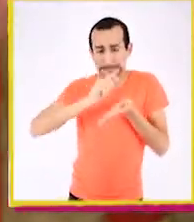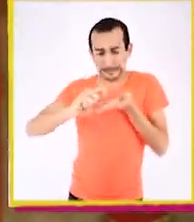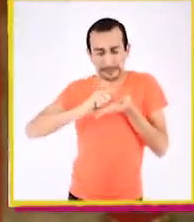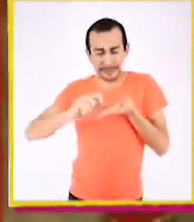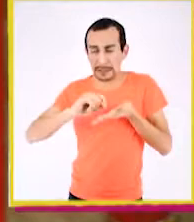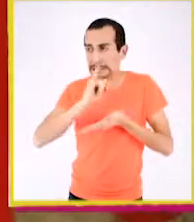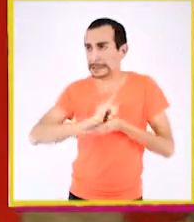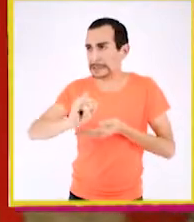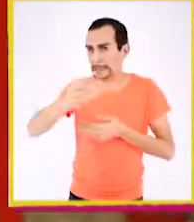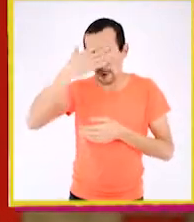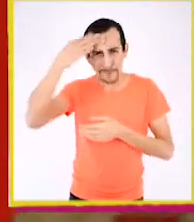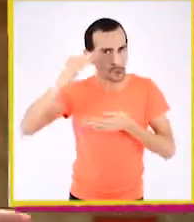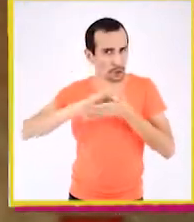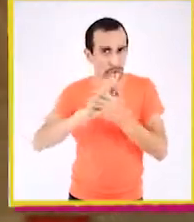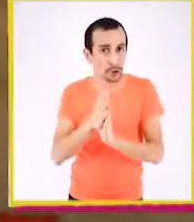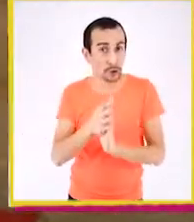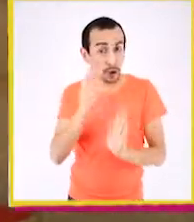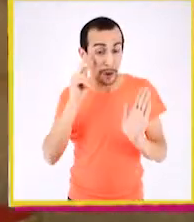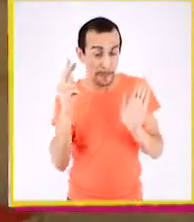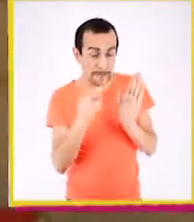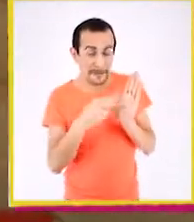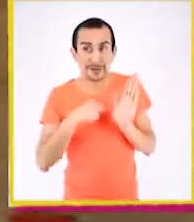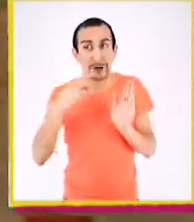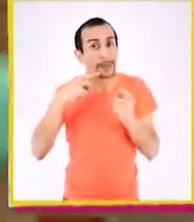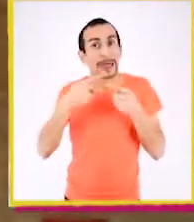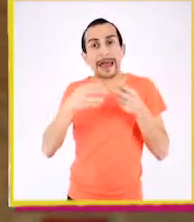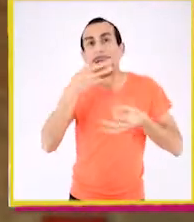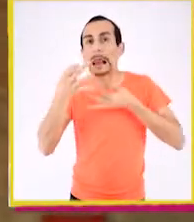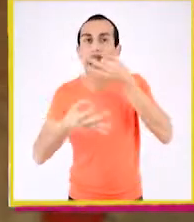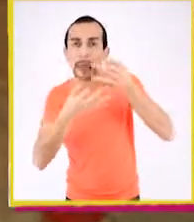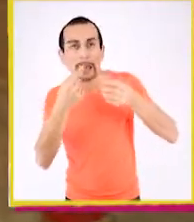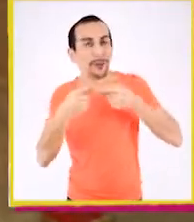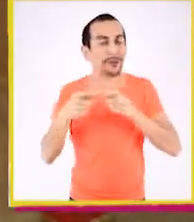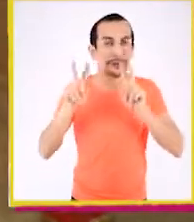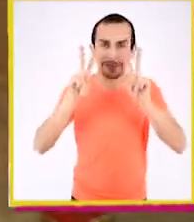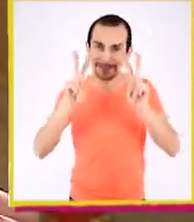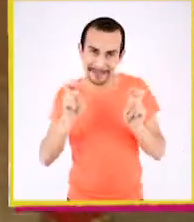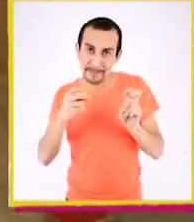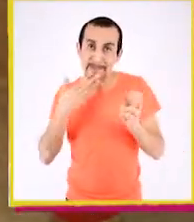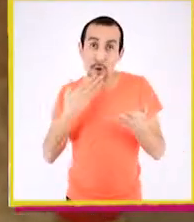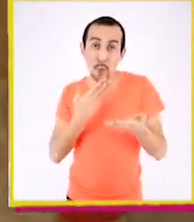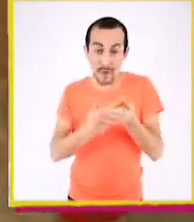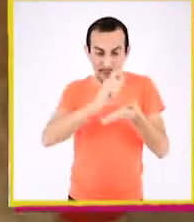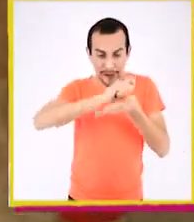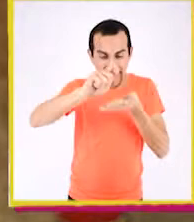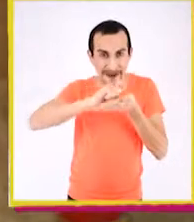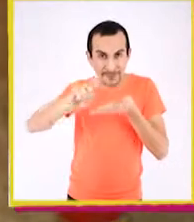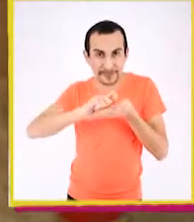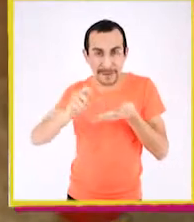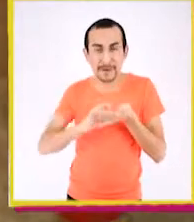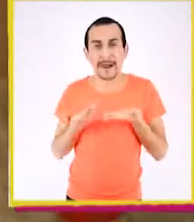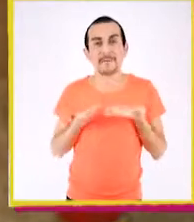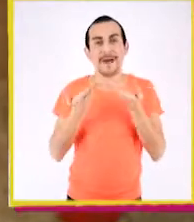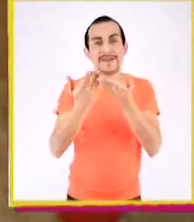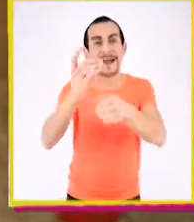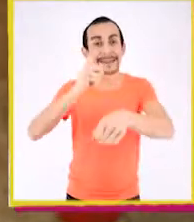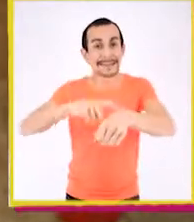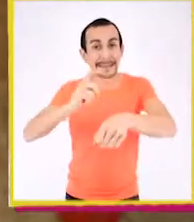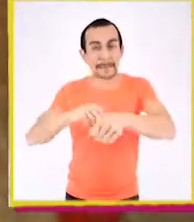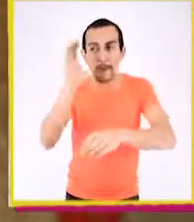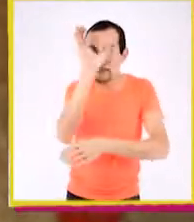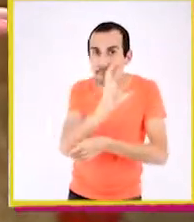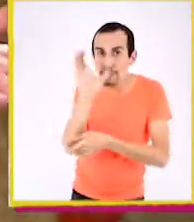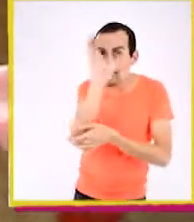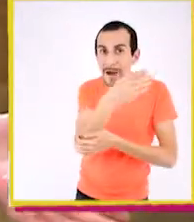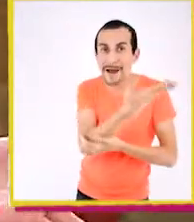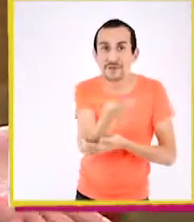porque siempre se me olvidan las cosas. Y como pueden ver, ¡me distraigo! Una vez que anotemos, les daré un tiempo para